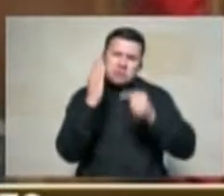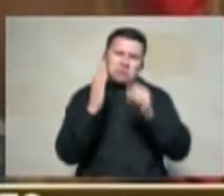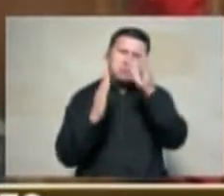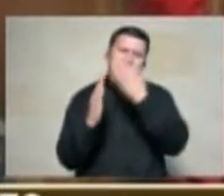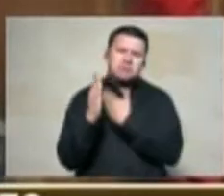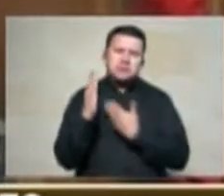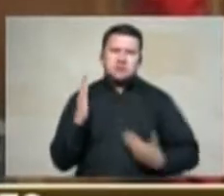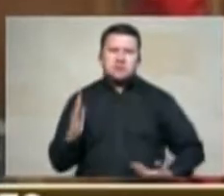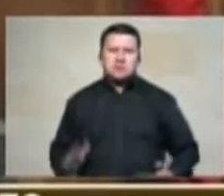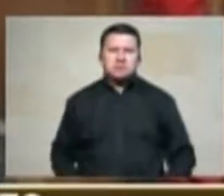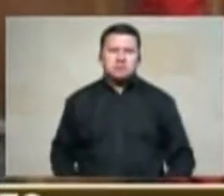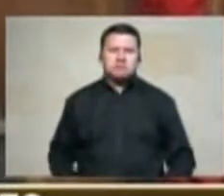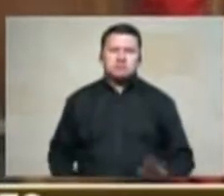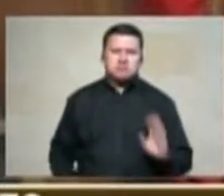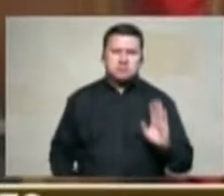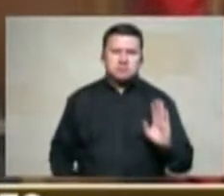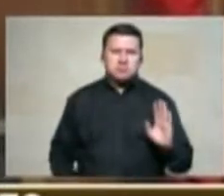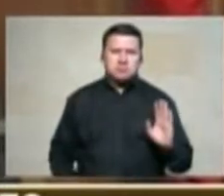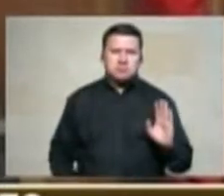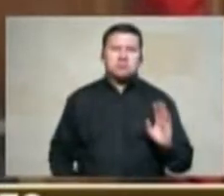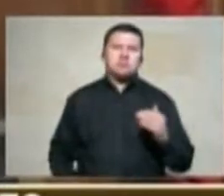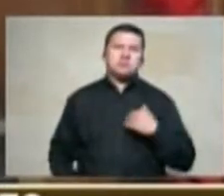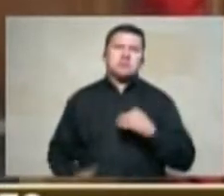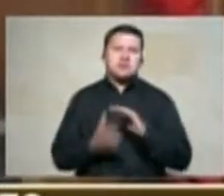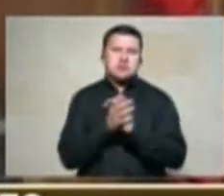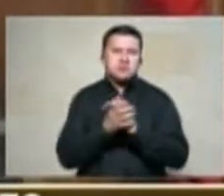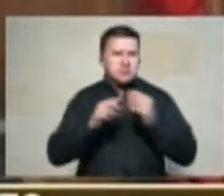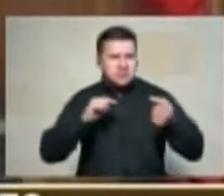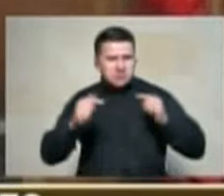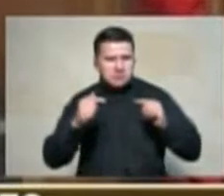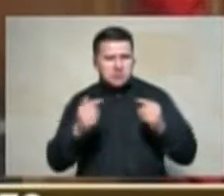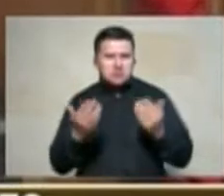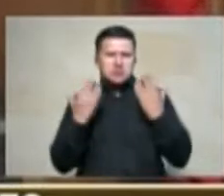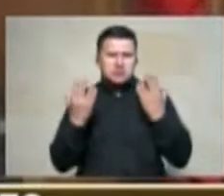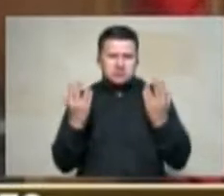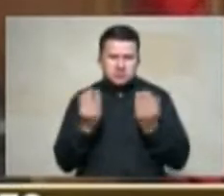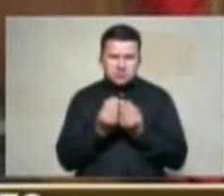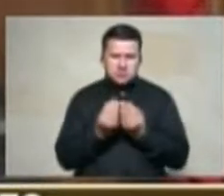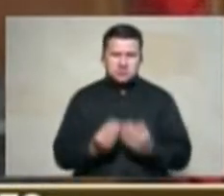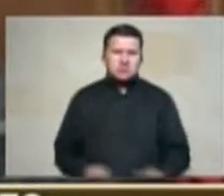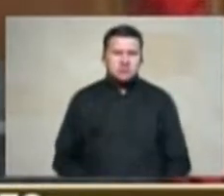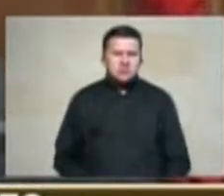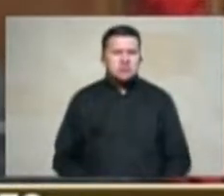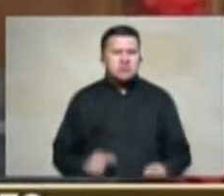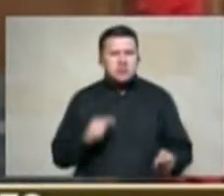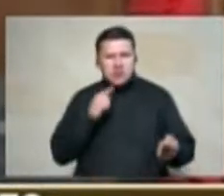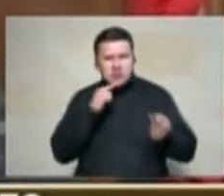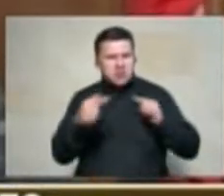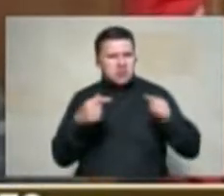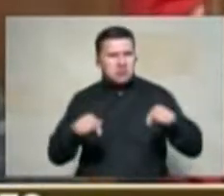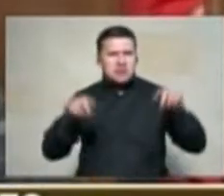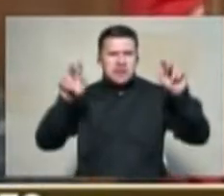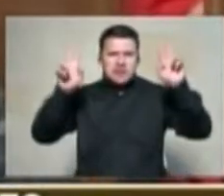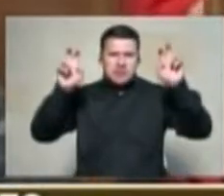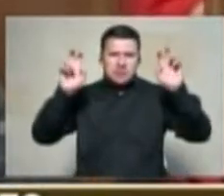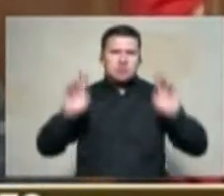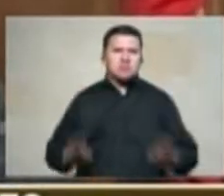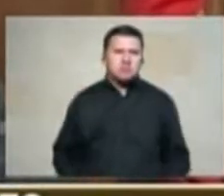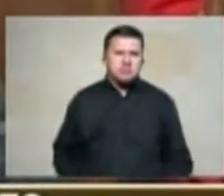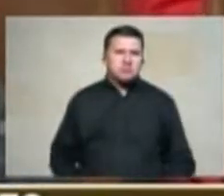yo saludo el debate porque nos permite discutir estos temas pero si quiero señalar